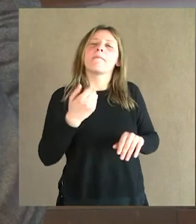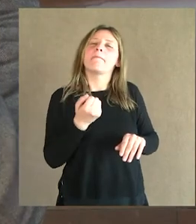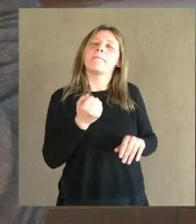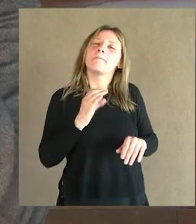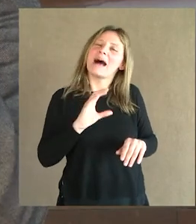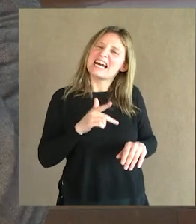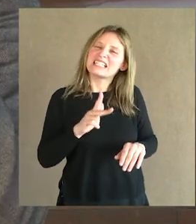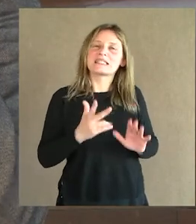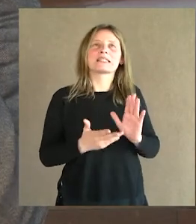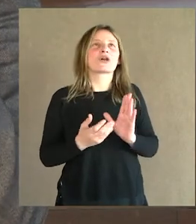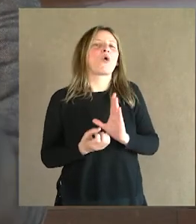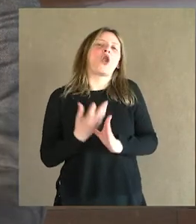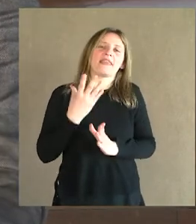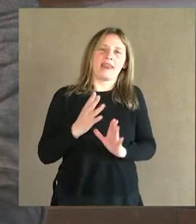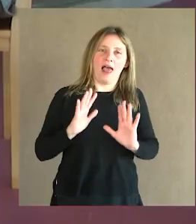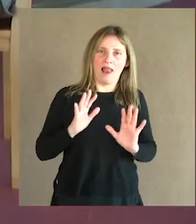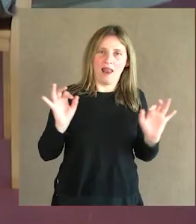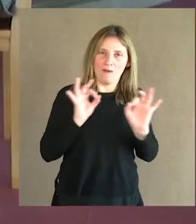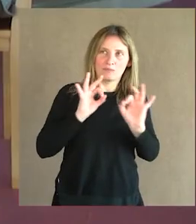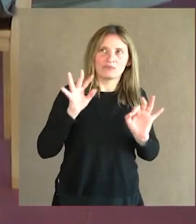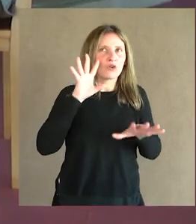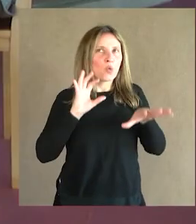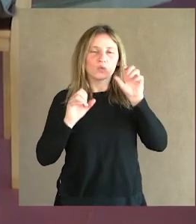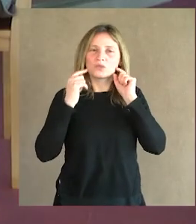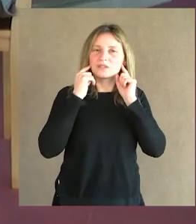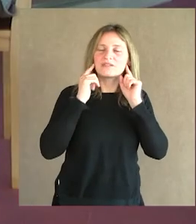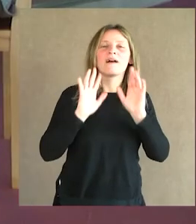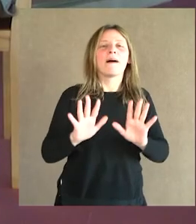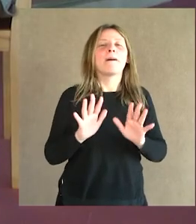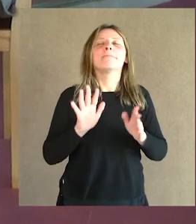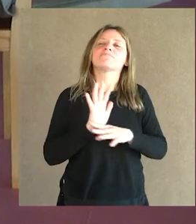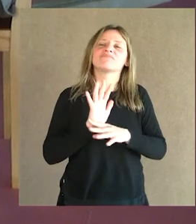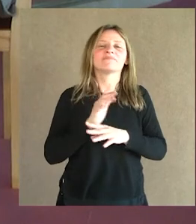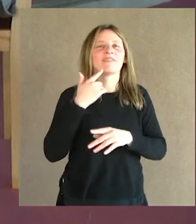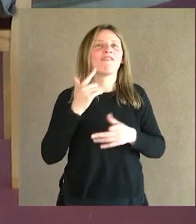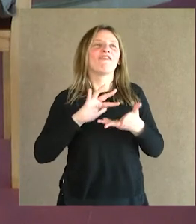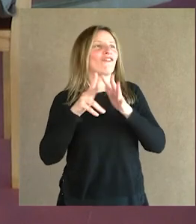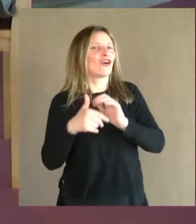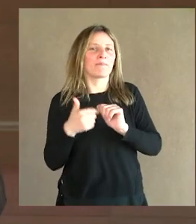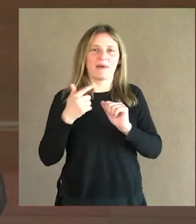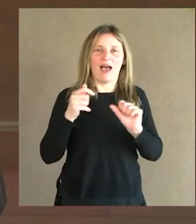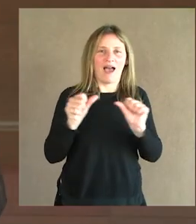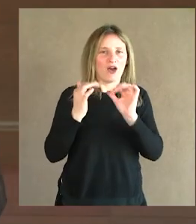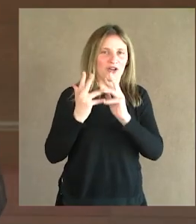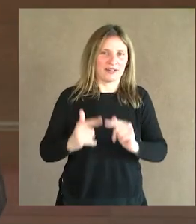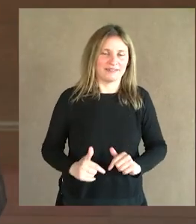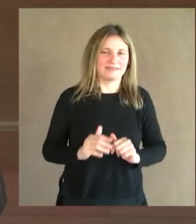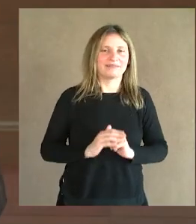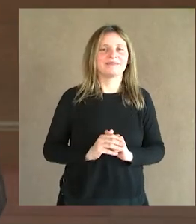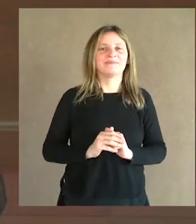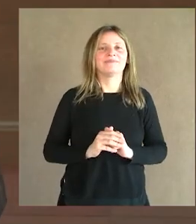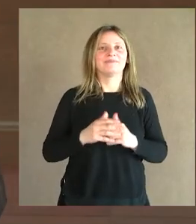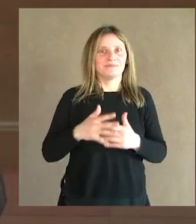poco más original, ¿no? En cuanto a sus sonoridades. Más cercano a la composición. Así es. Está buenísimo. El